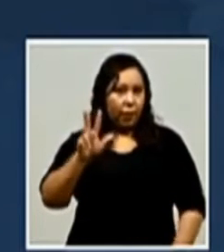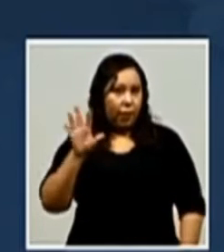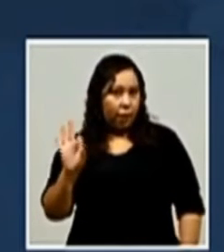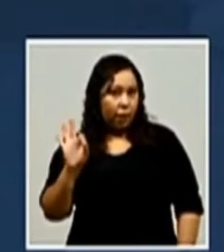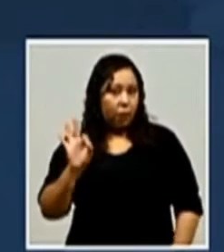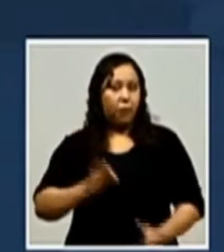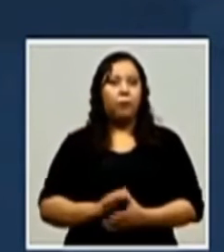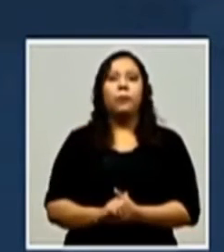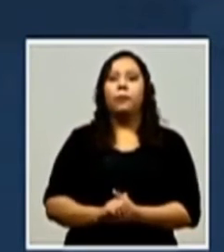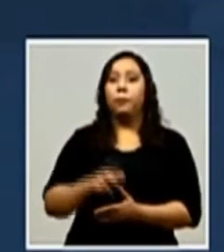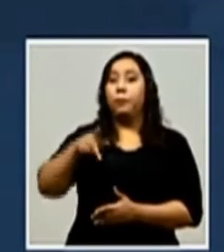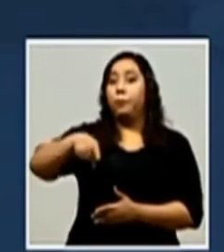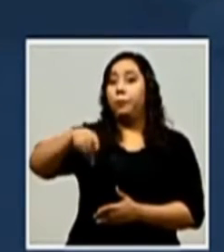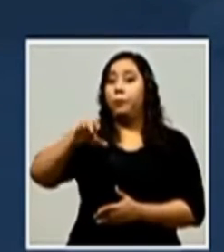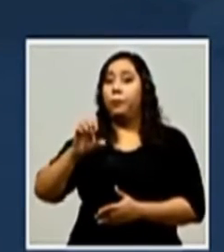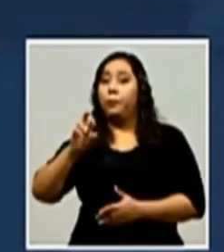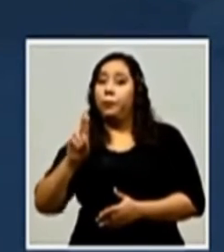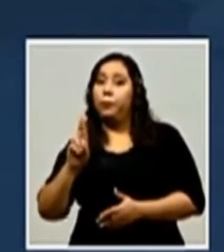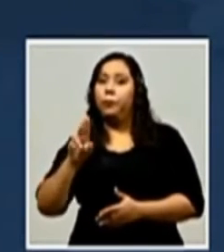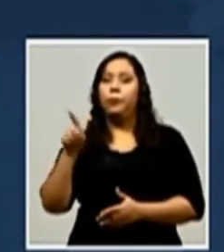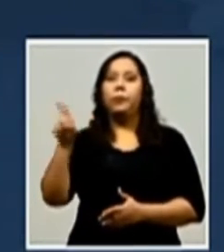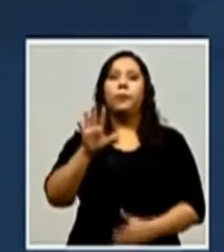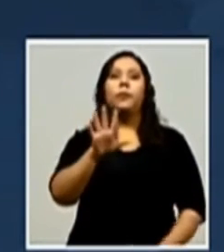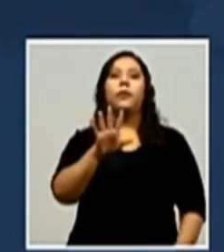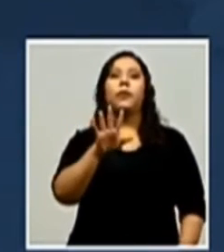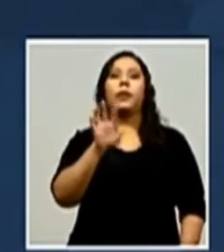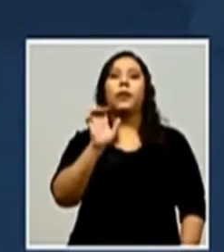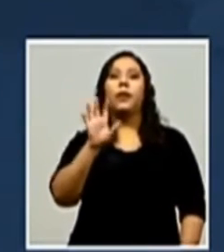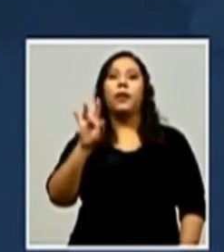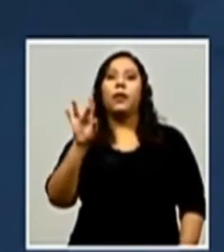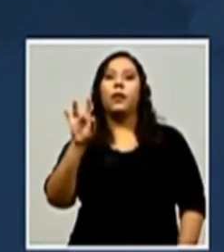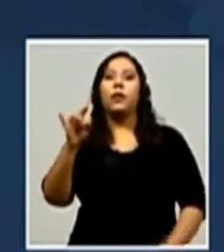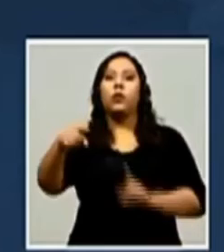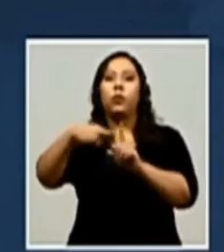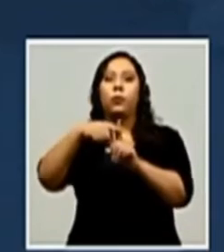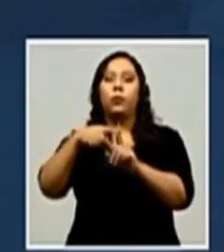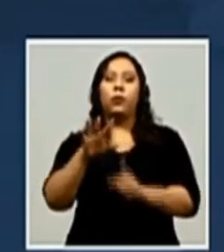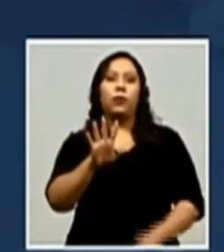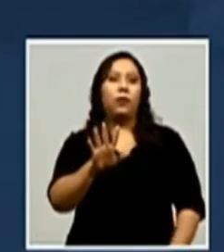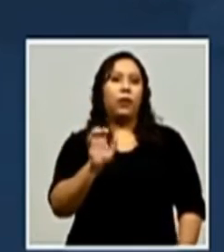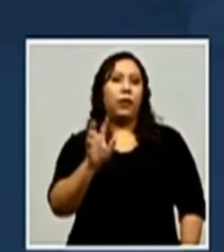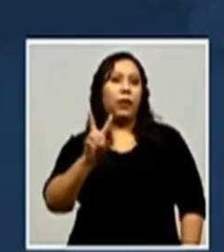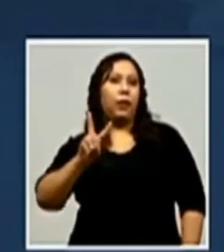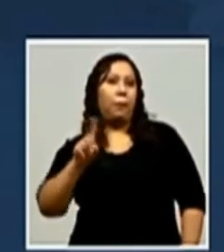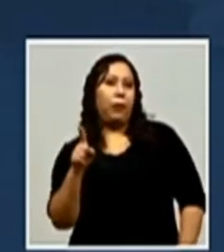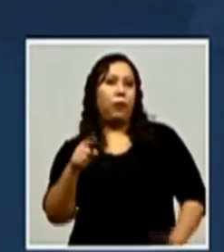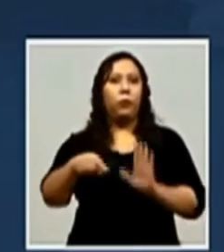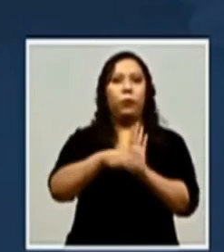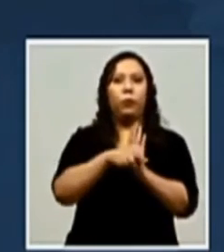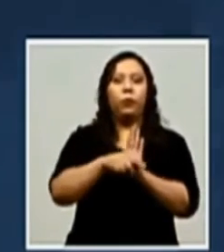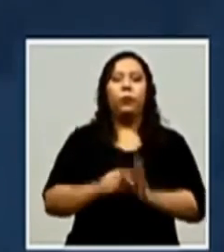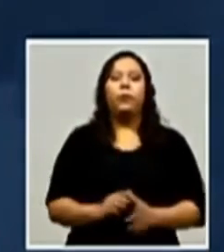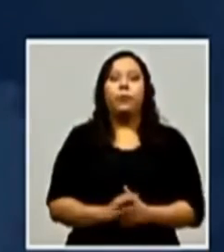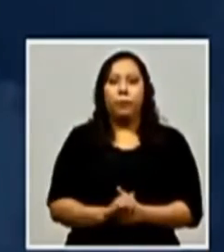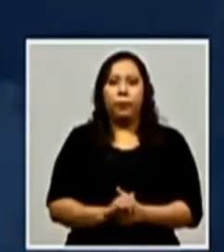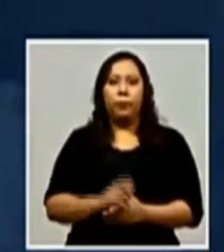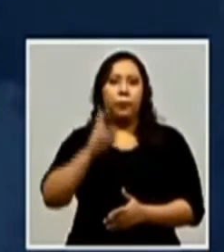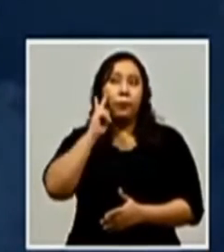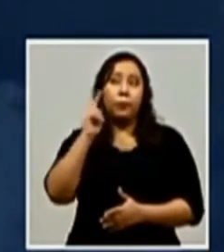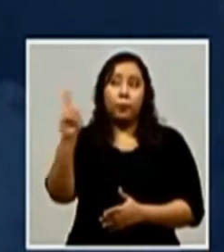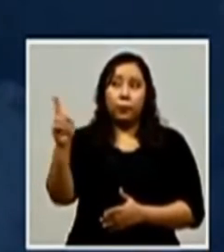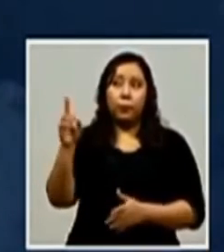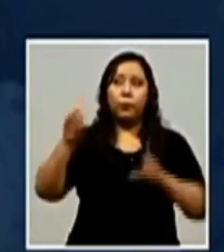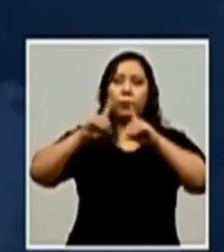cuales 518 han resultado positivas, 521 han resultado negativas. Veamos